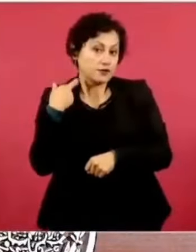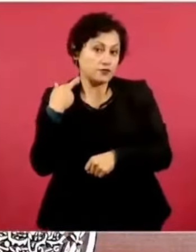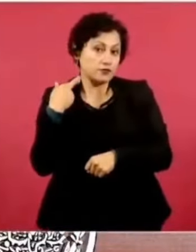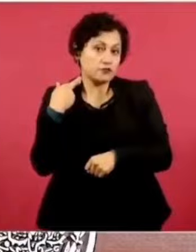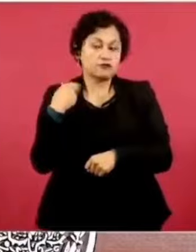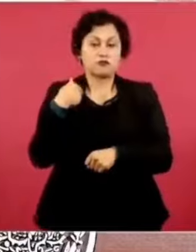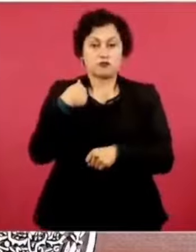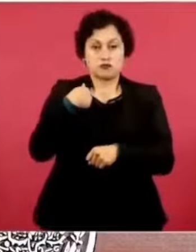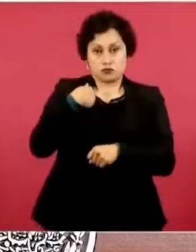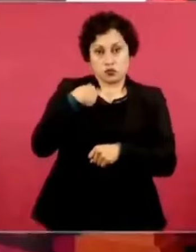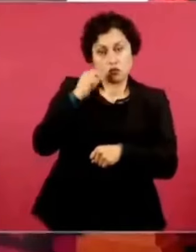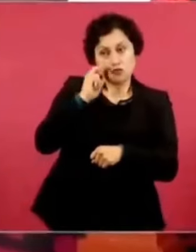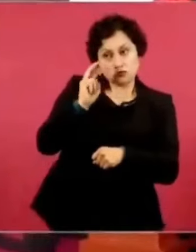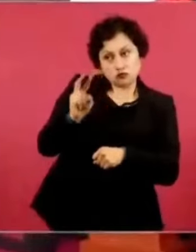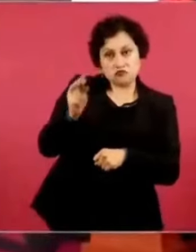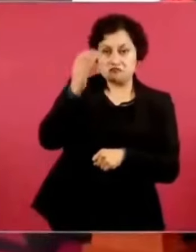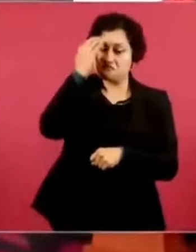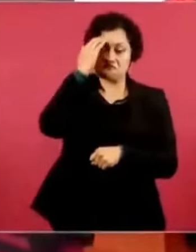O sea,